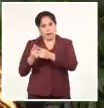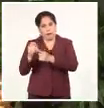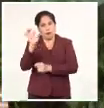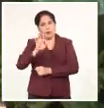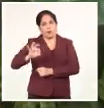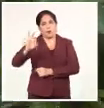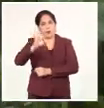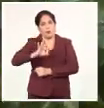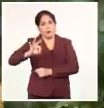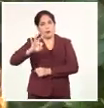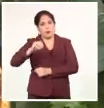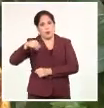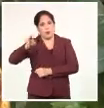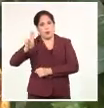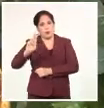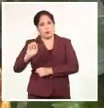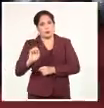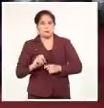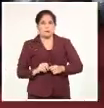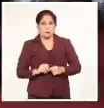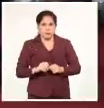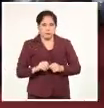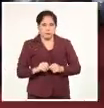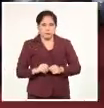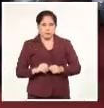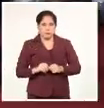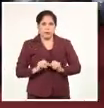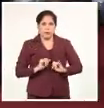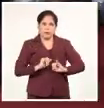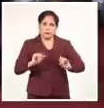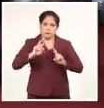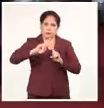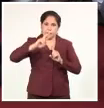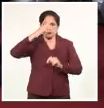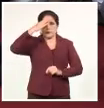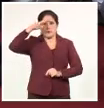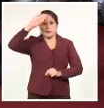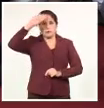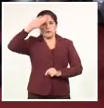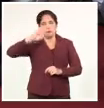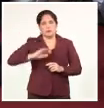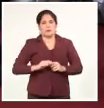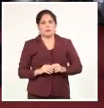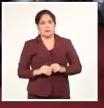Organización de Naciones Unidas. Wilmer Rodríguez Fernández, Sistema Informativo de la Televisión Cubana.